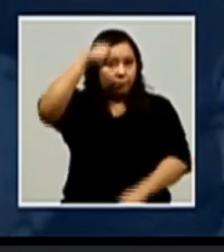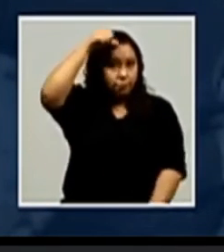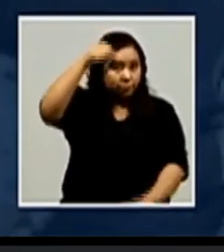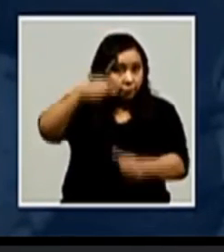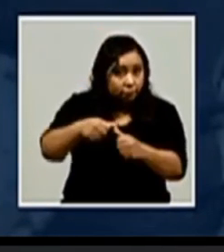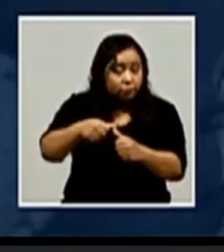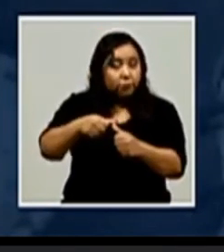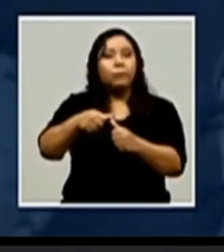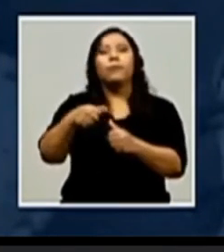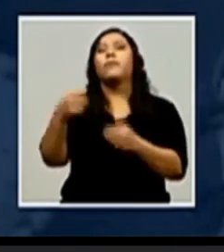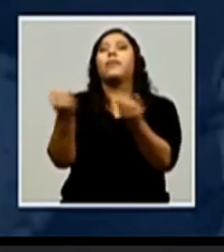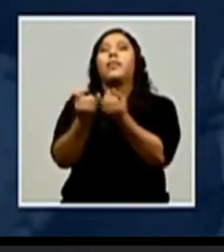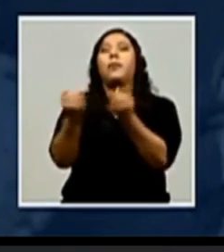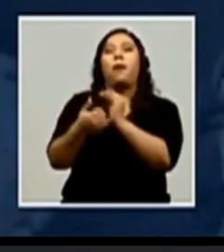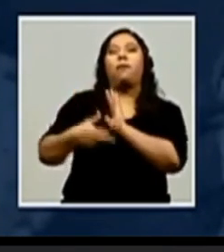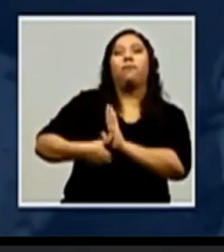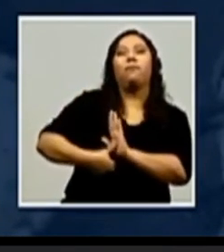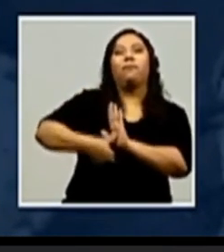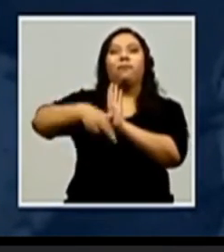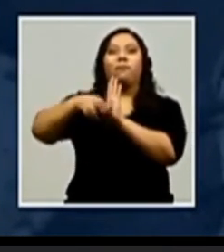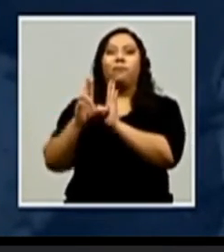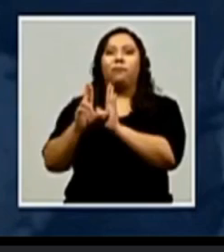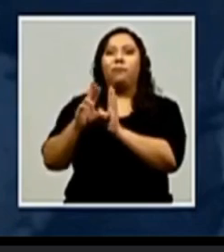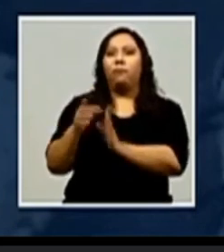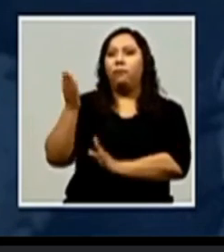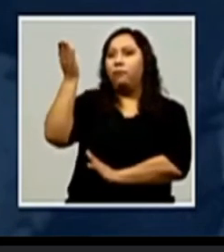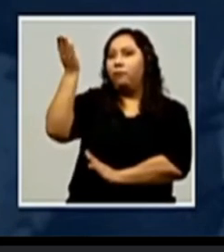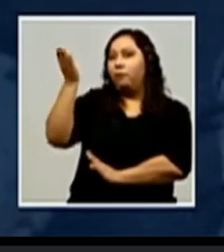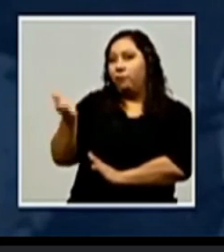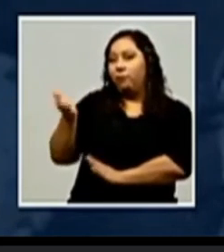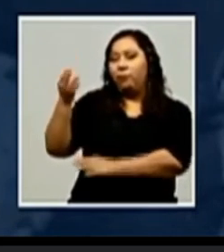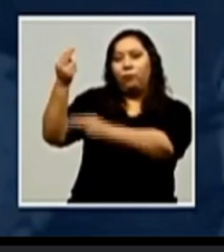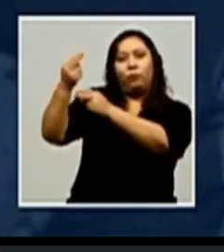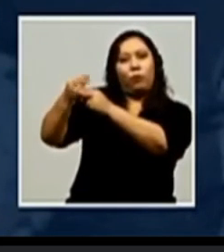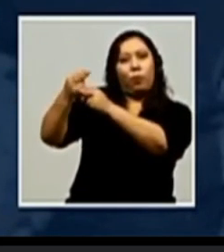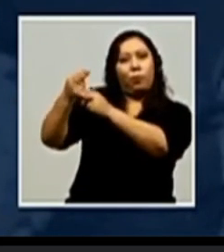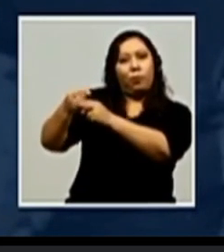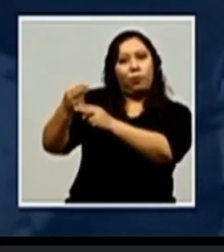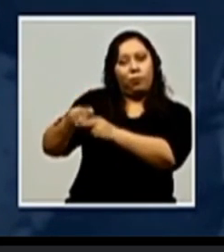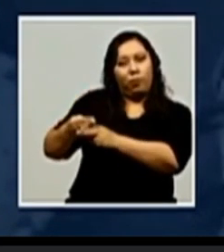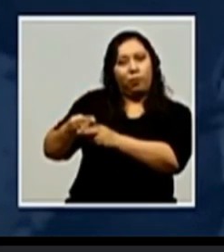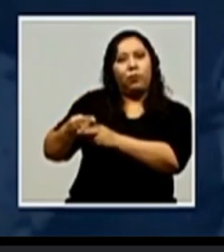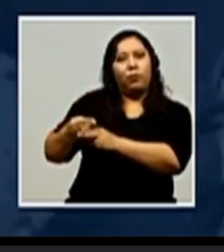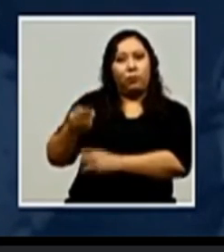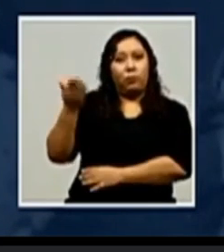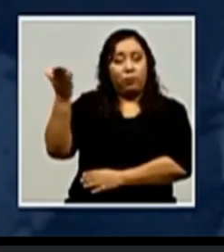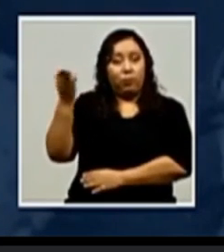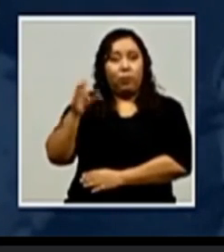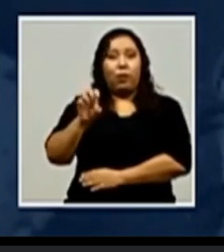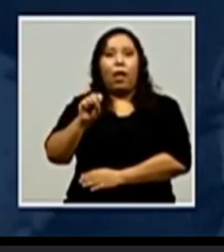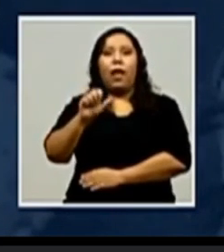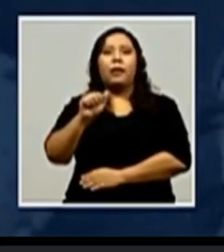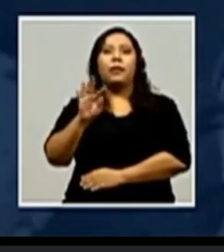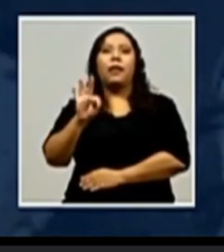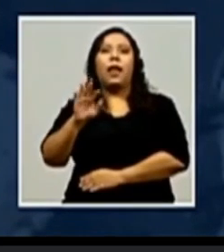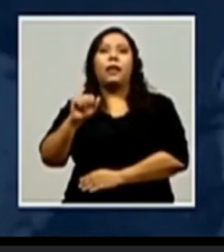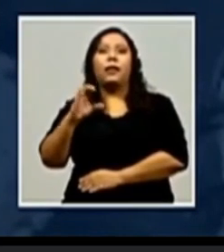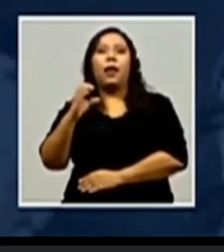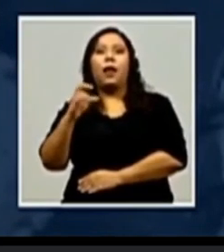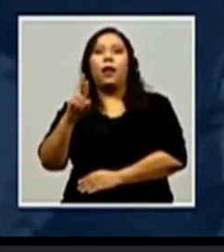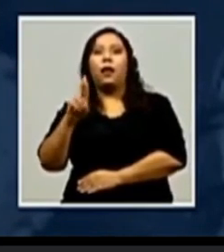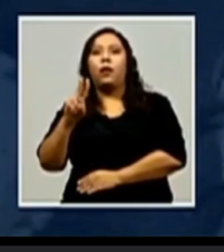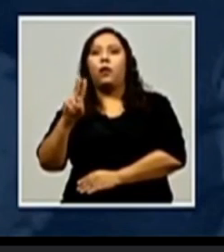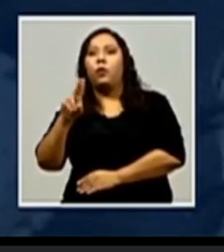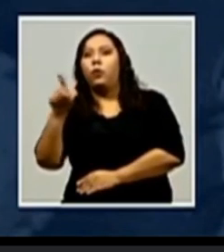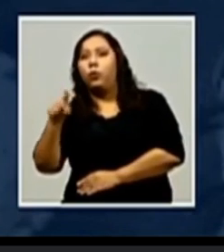Distrito Central, las brigadas contra el COVID estarán en las siguientes comunidades. Residencial Santa Cruz, Colonia Bajos de Independencia,